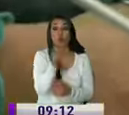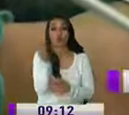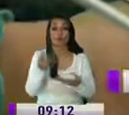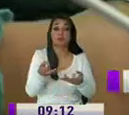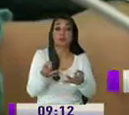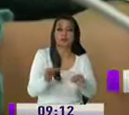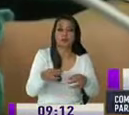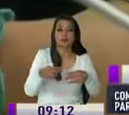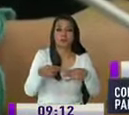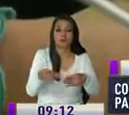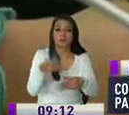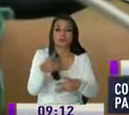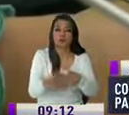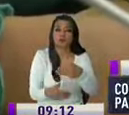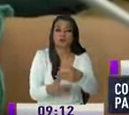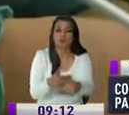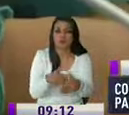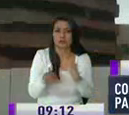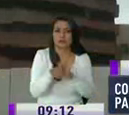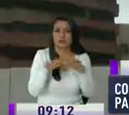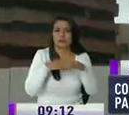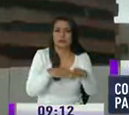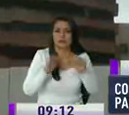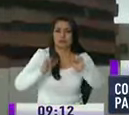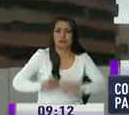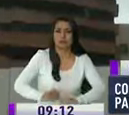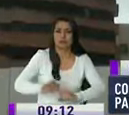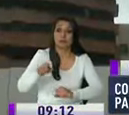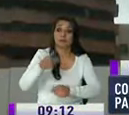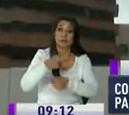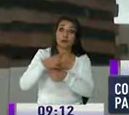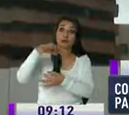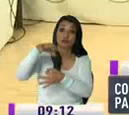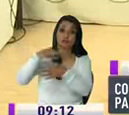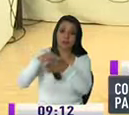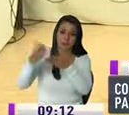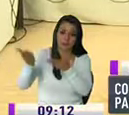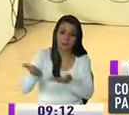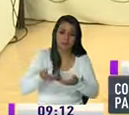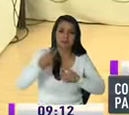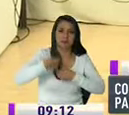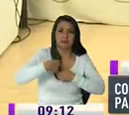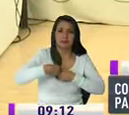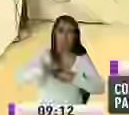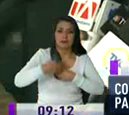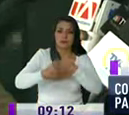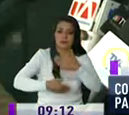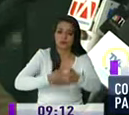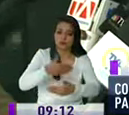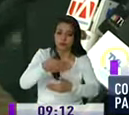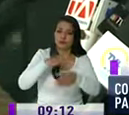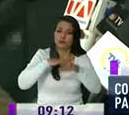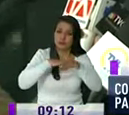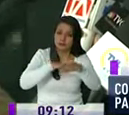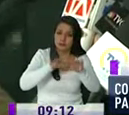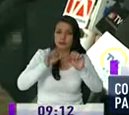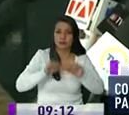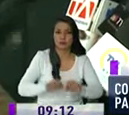darle viabilidad al proceso limitar la participación del consejo electoral y darle al proceso legitimidad Hay